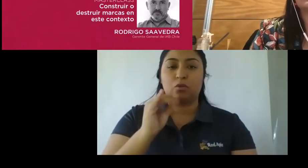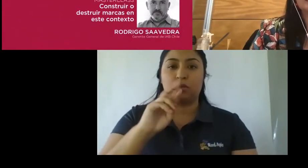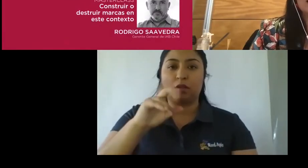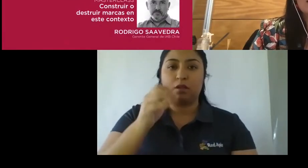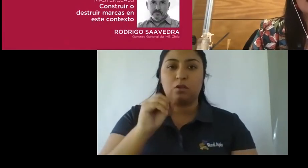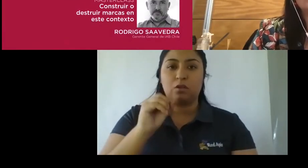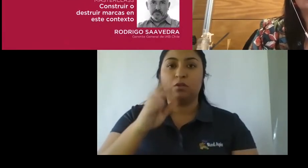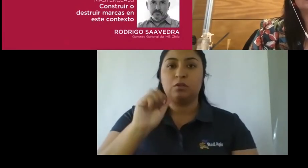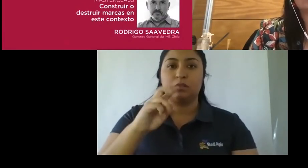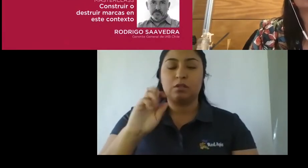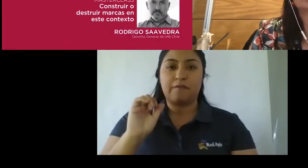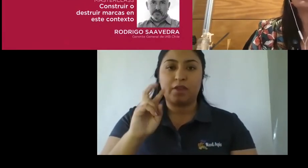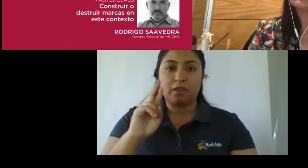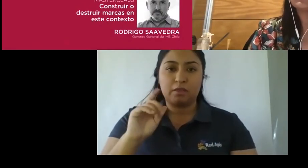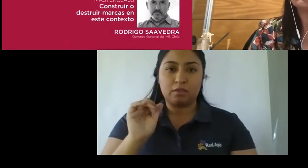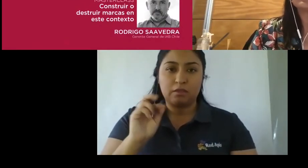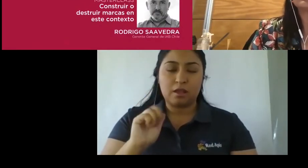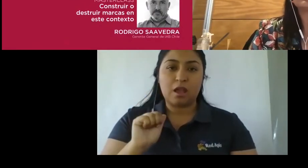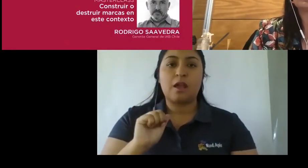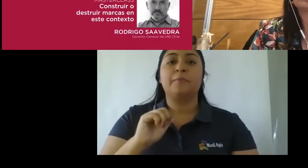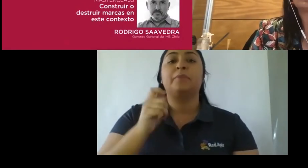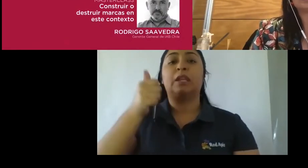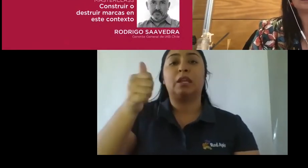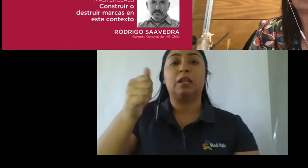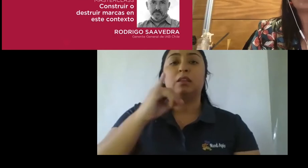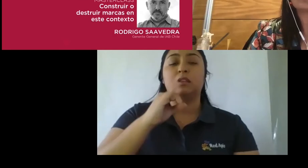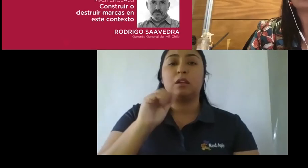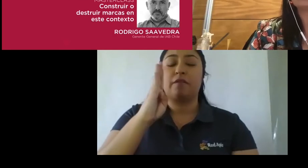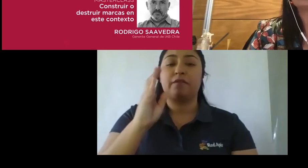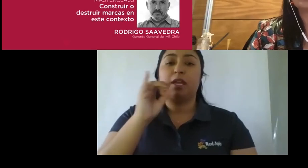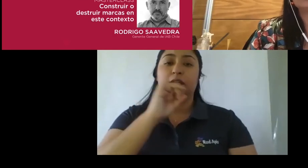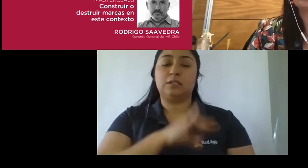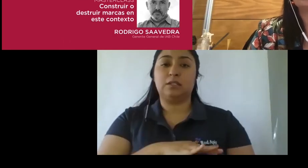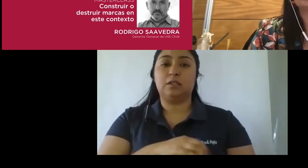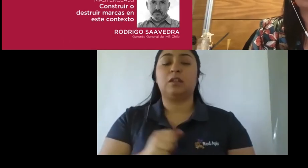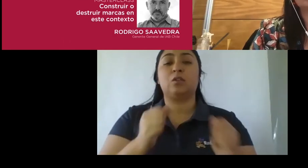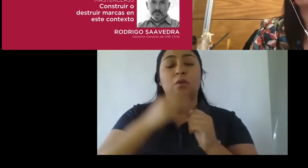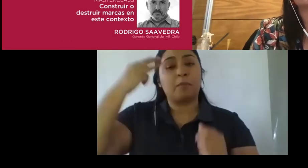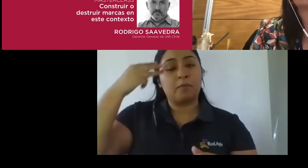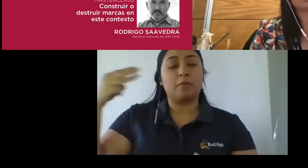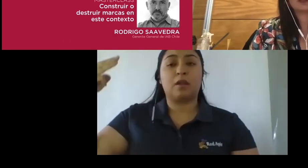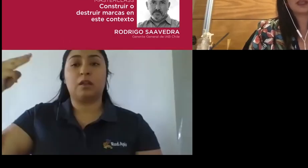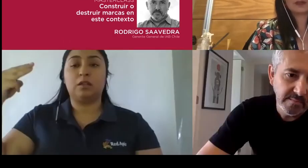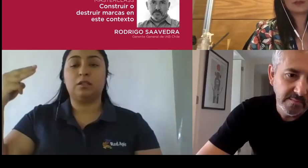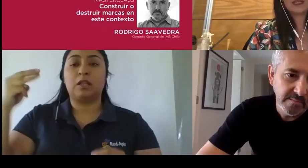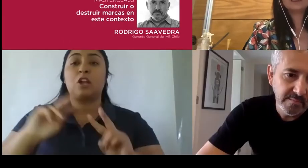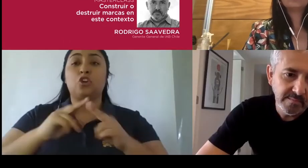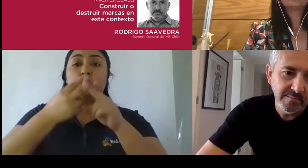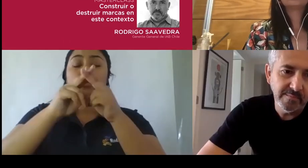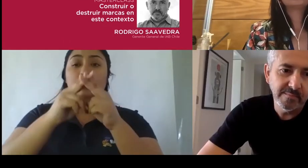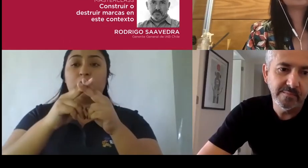IAB Chile, con un masterclass que es llamado construir o destruir marcas en este contexto.